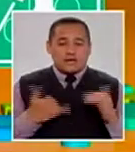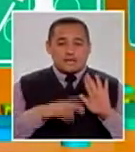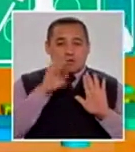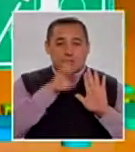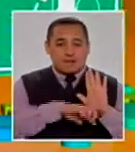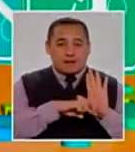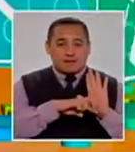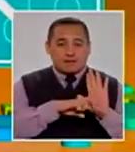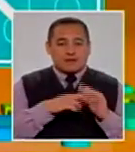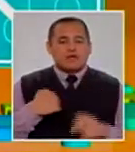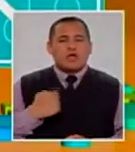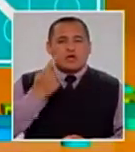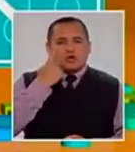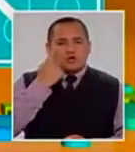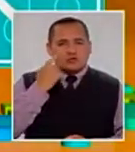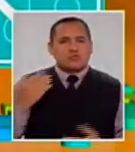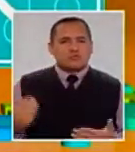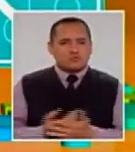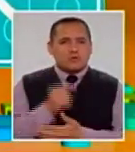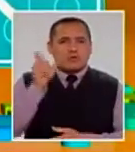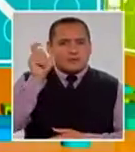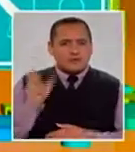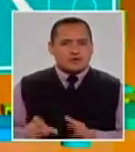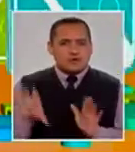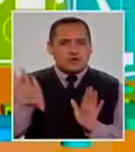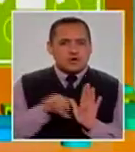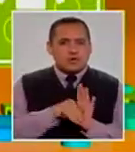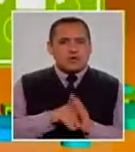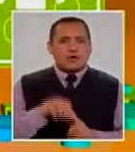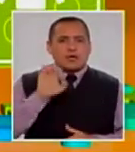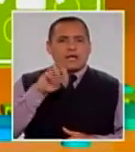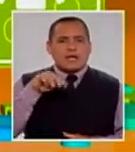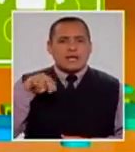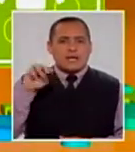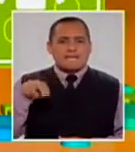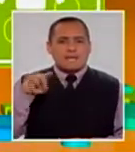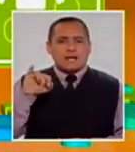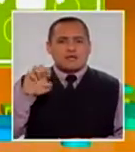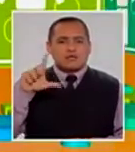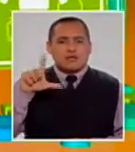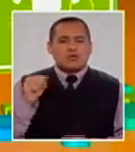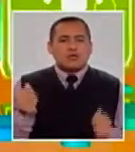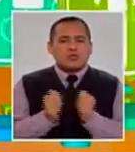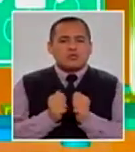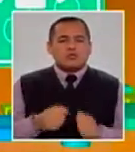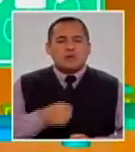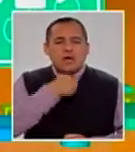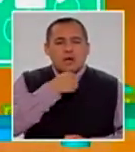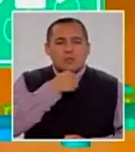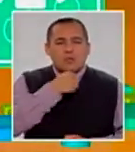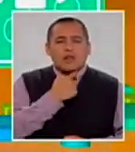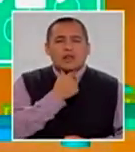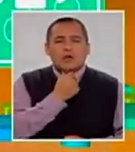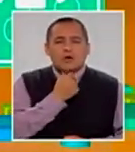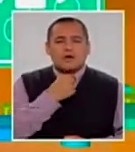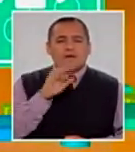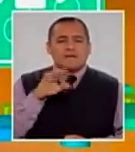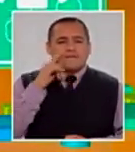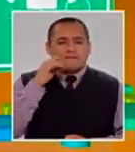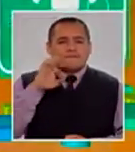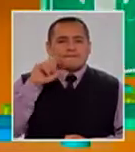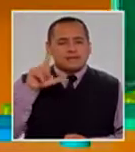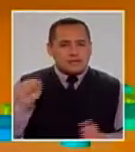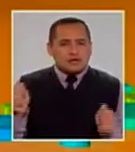Hoy en el programa, conoceremos un nuevo ejemplo de vida con Emanuel Almeida y su abuelo Fidel, que día a día lo